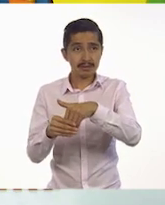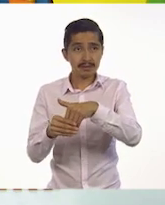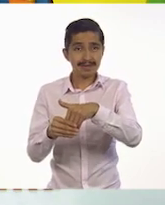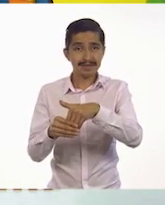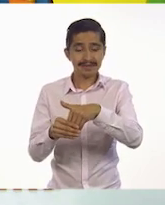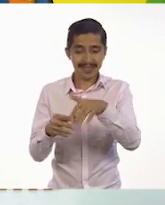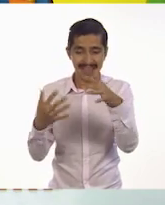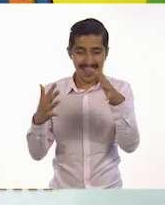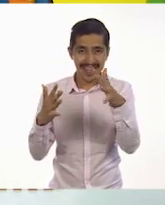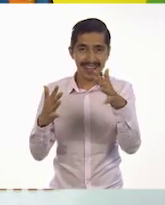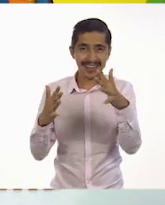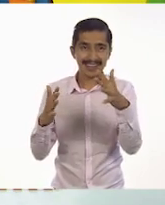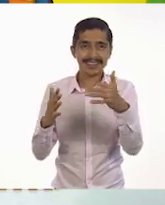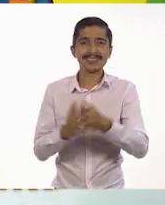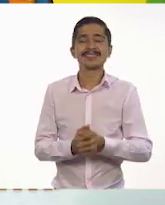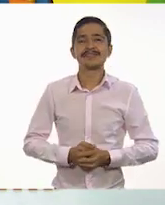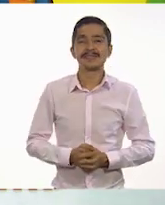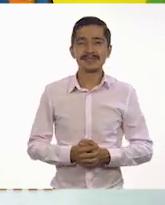Perfecto.